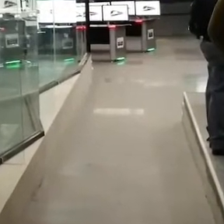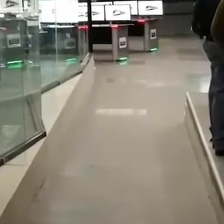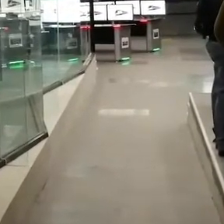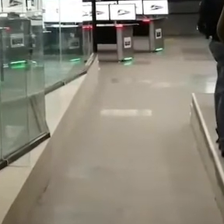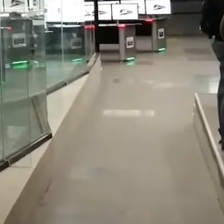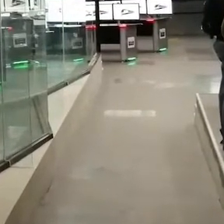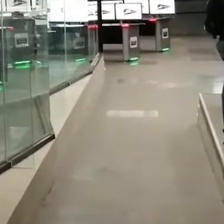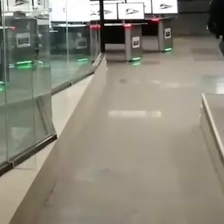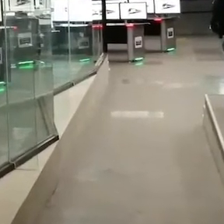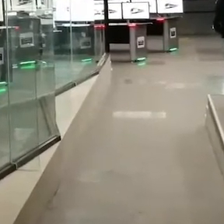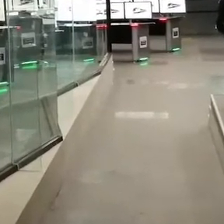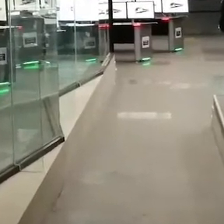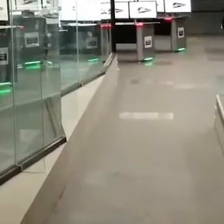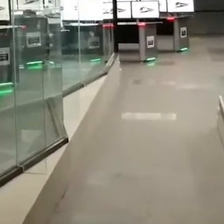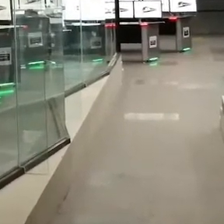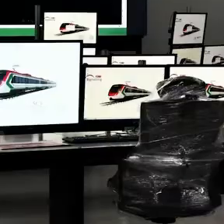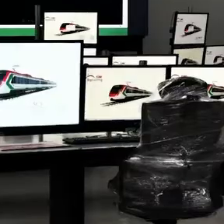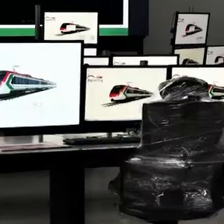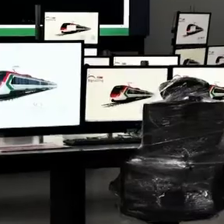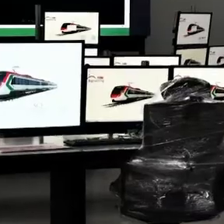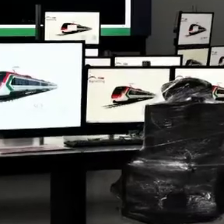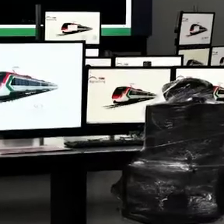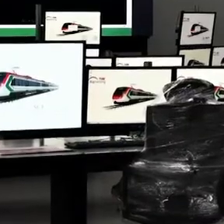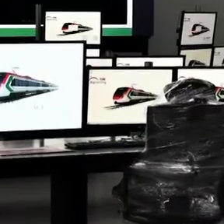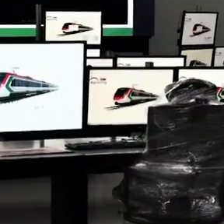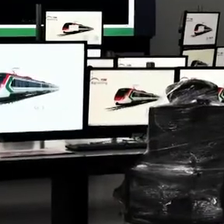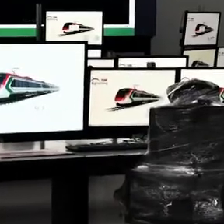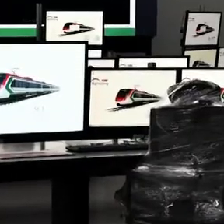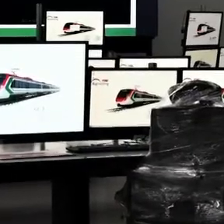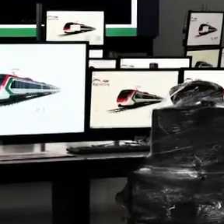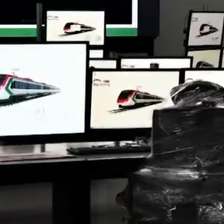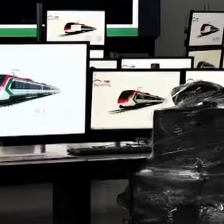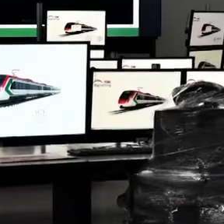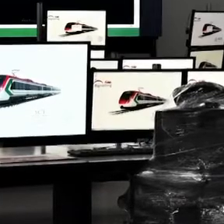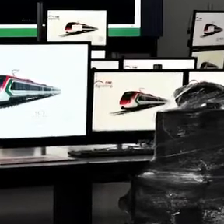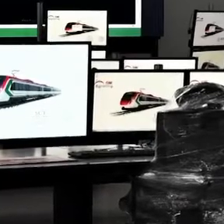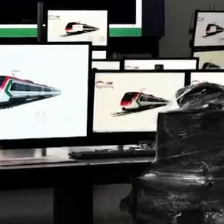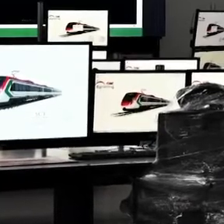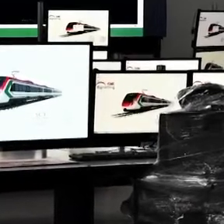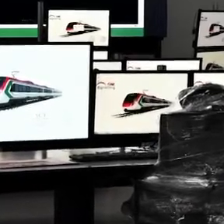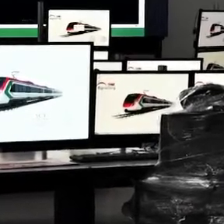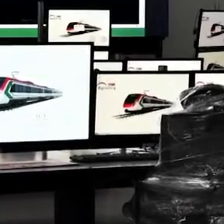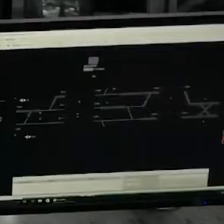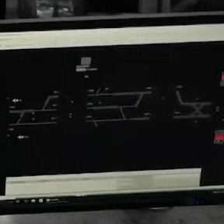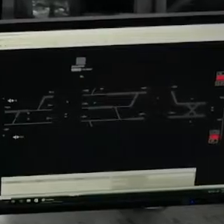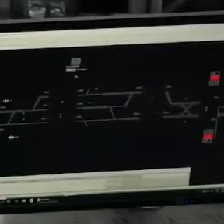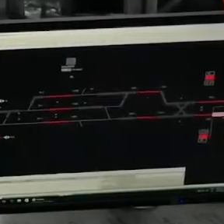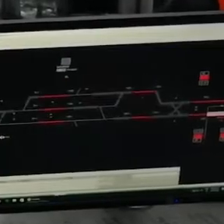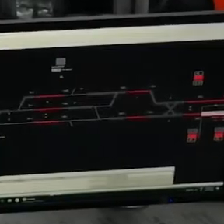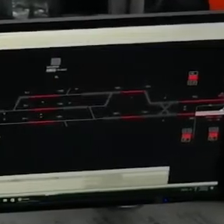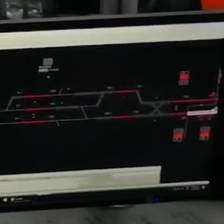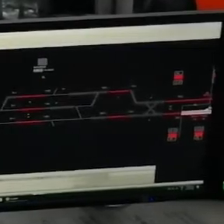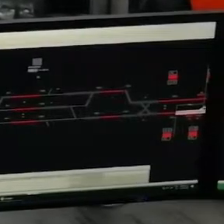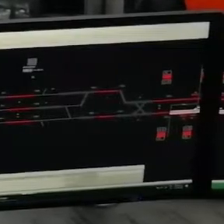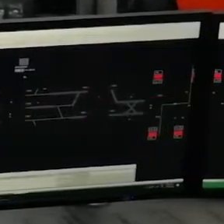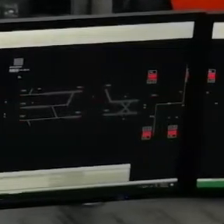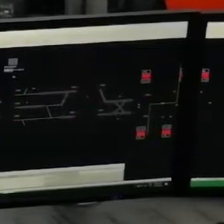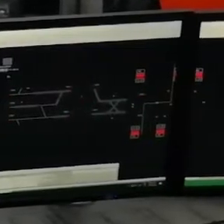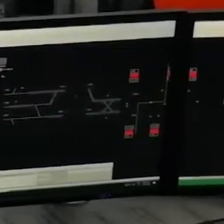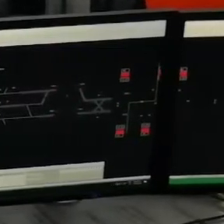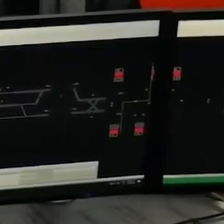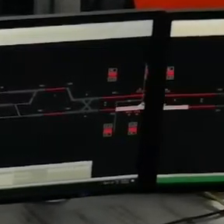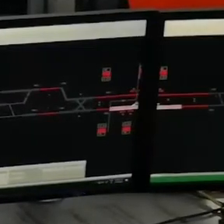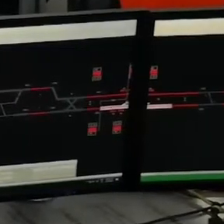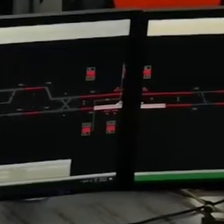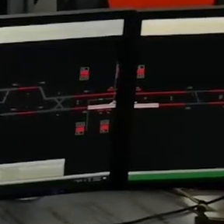tren es uno de los más avanzados y cuenta con monitoreo en tiempo real. Es el cerebro de todo el sistema, ya que a través de este se